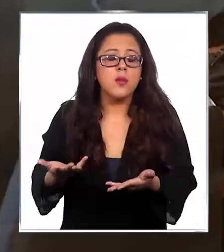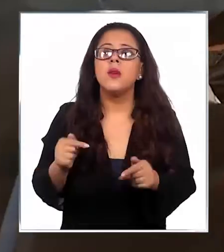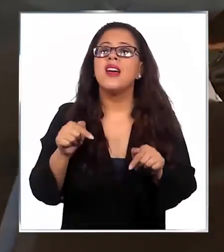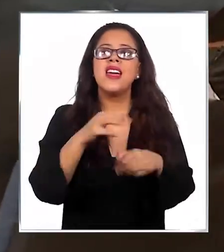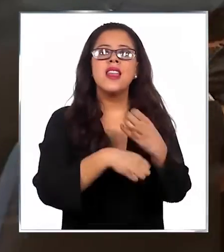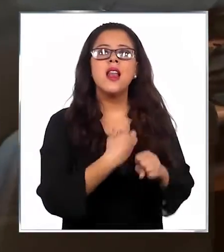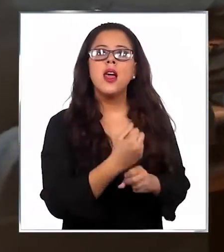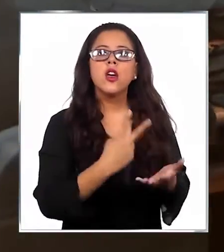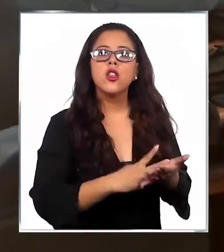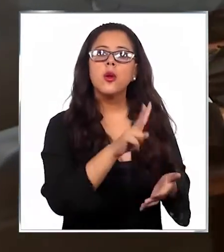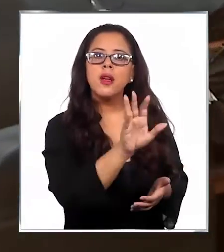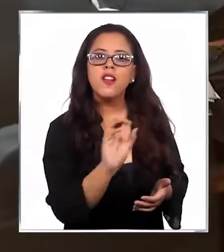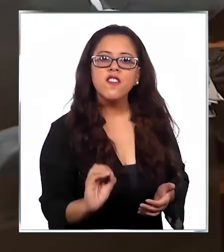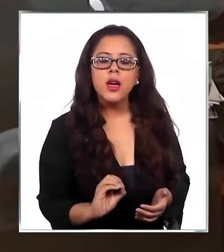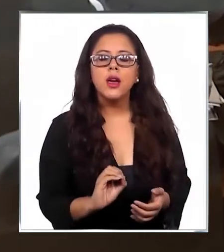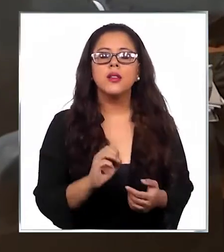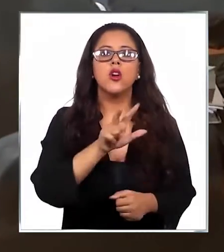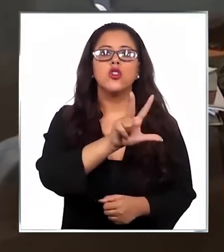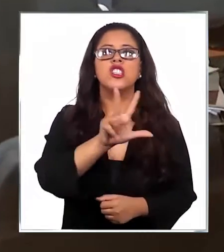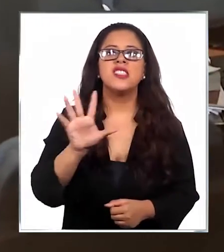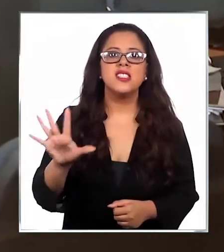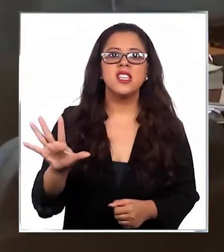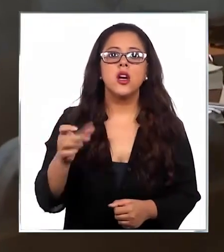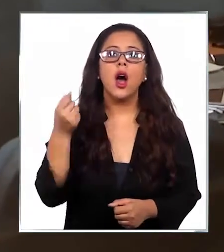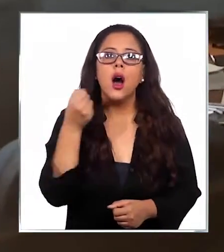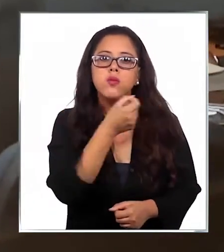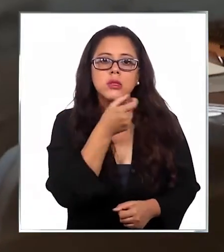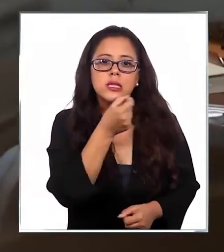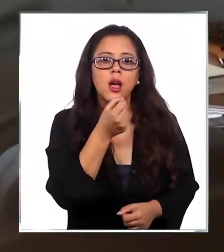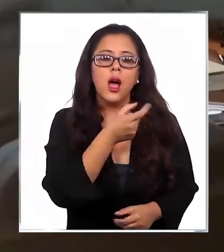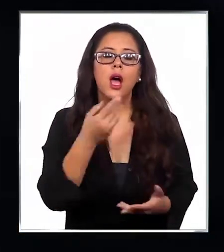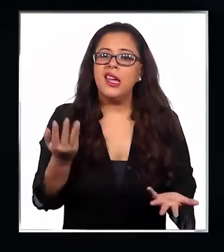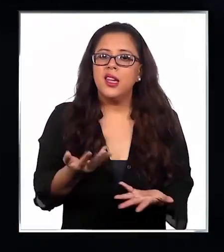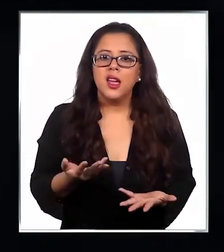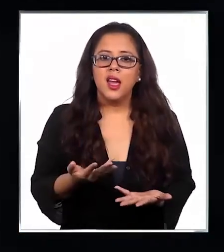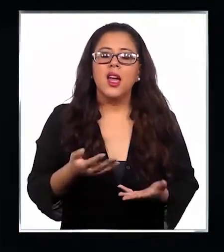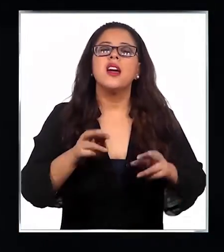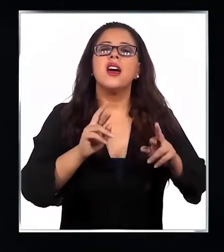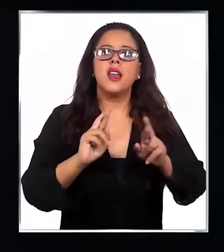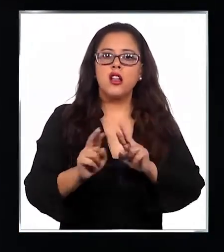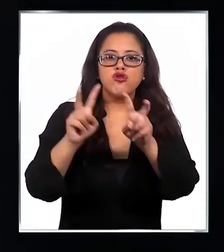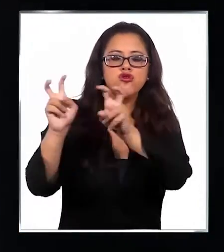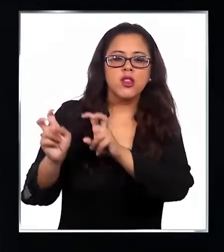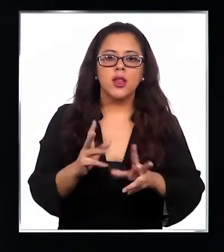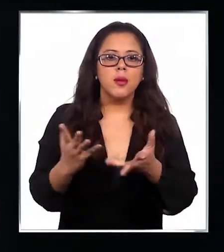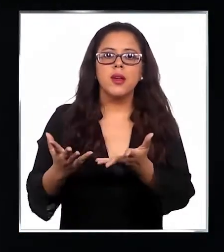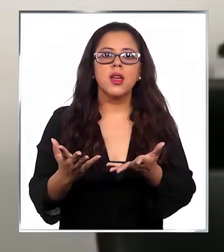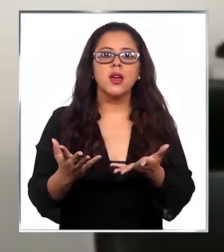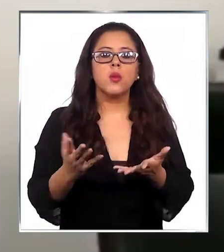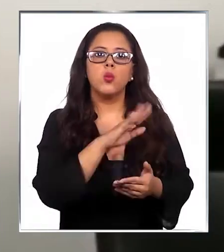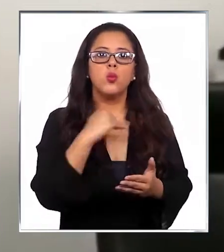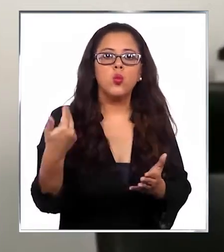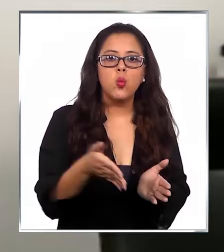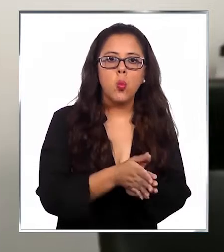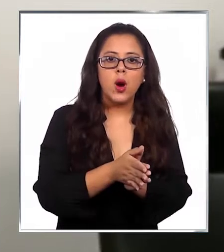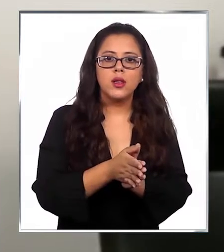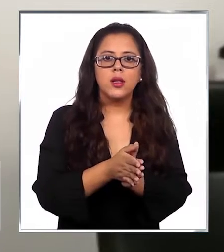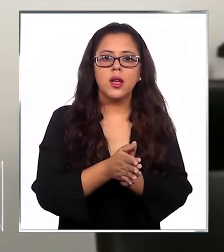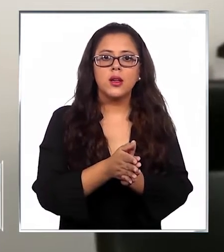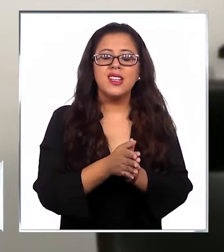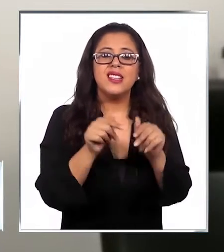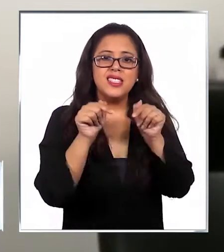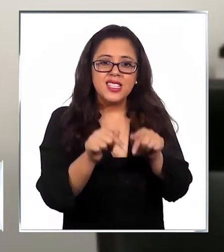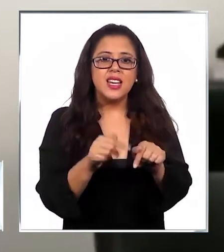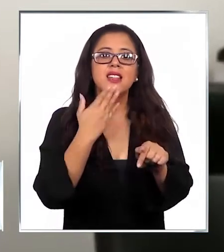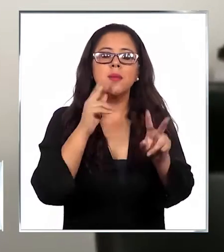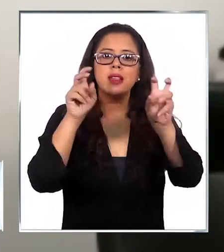2020 tuvimos 85 denuncias relacionadas con delitos de homicidio, entendiendo